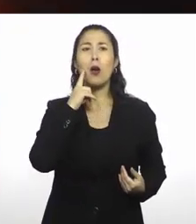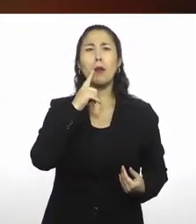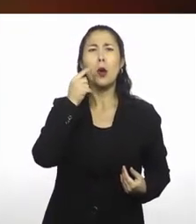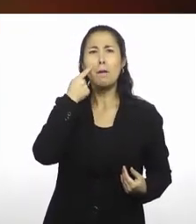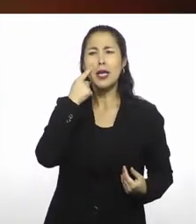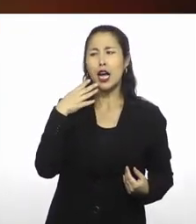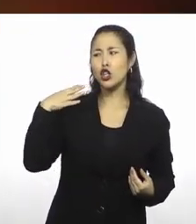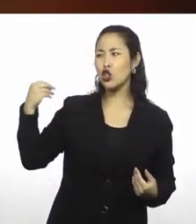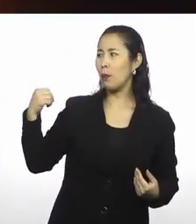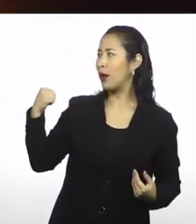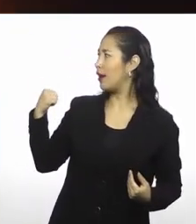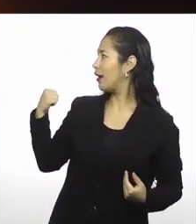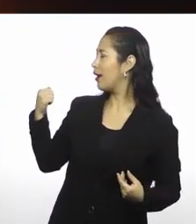sombras.